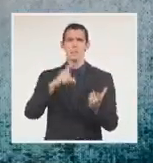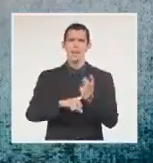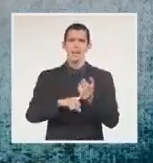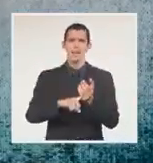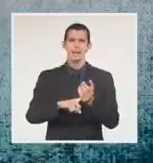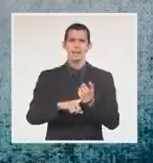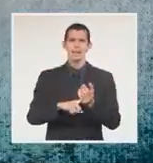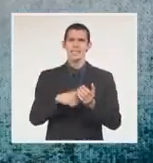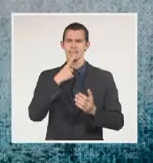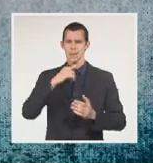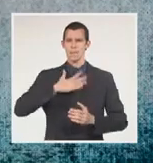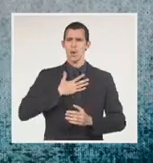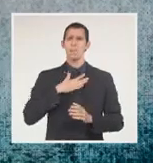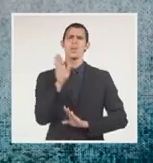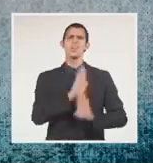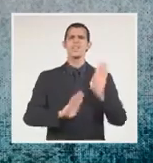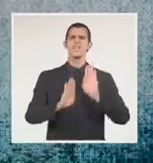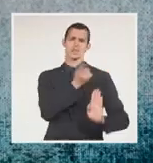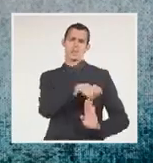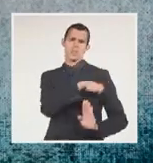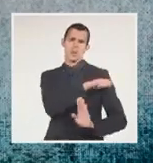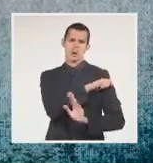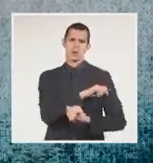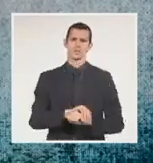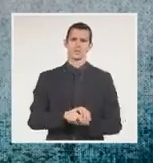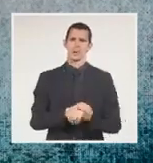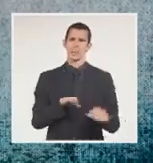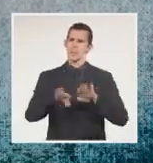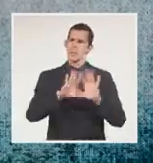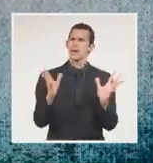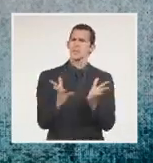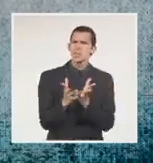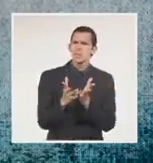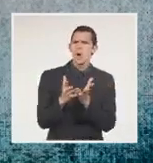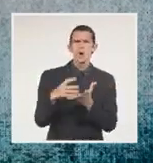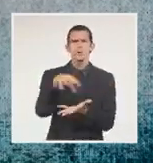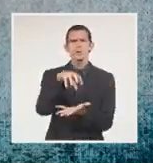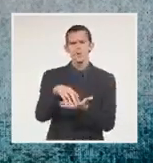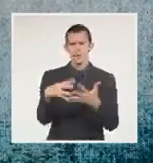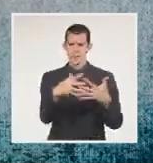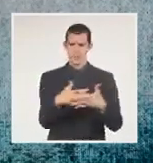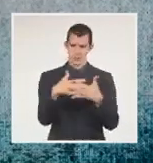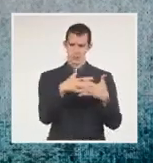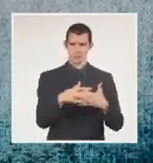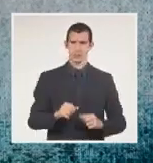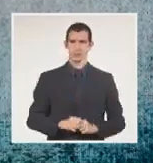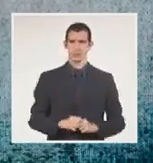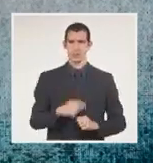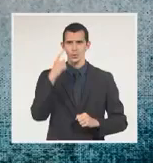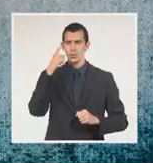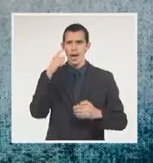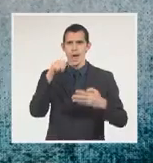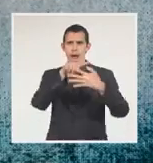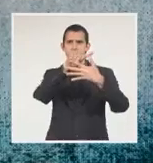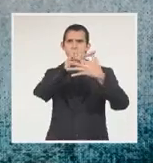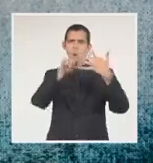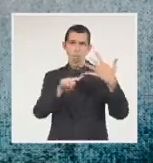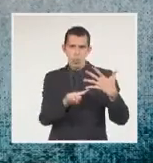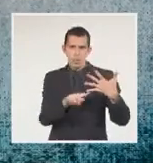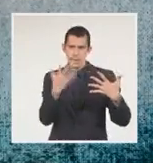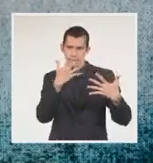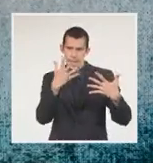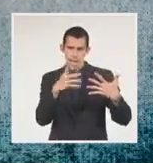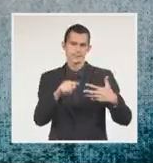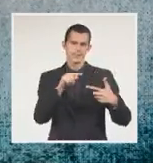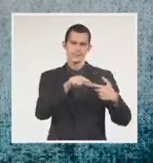en los Estados Unidos, importante. Se conforma por un consejo de guerra, que es una estructura, que brinda apoyo financiero, logístico,